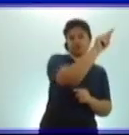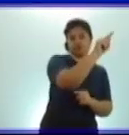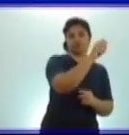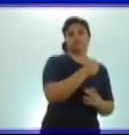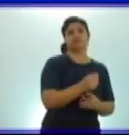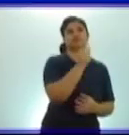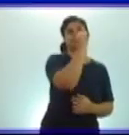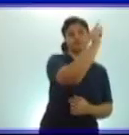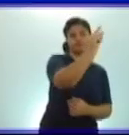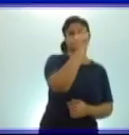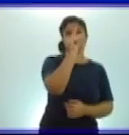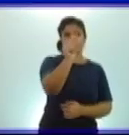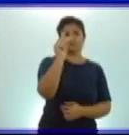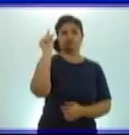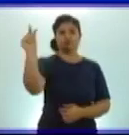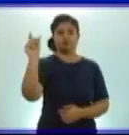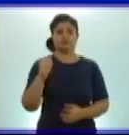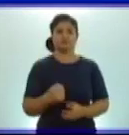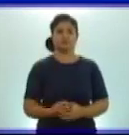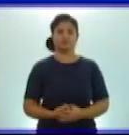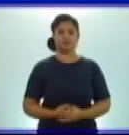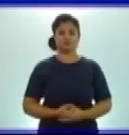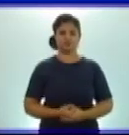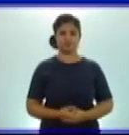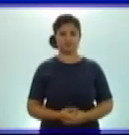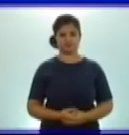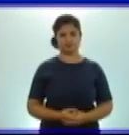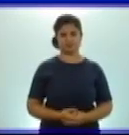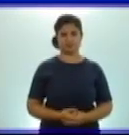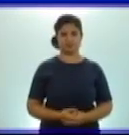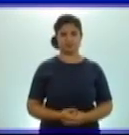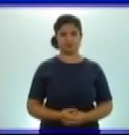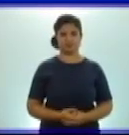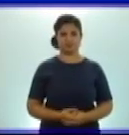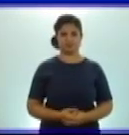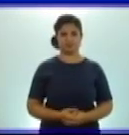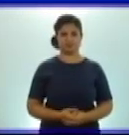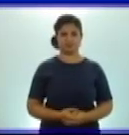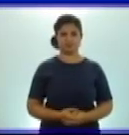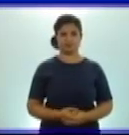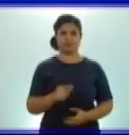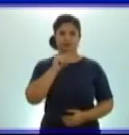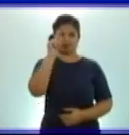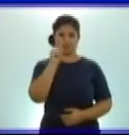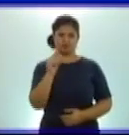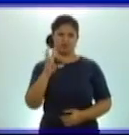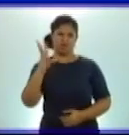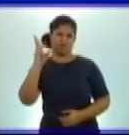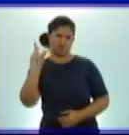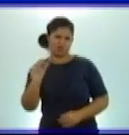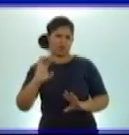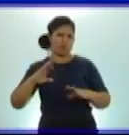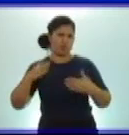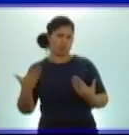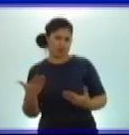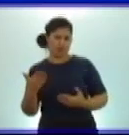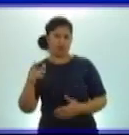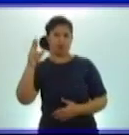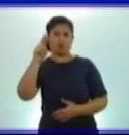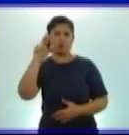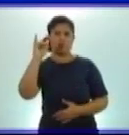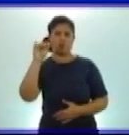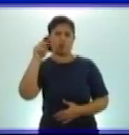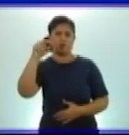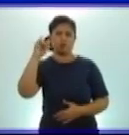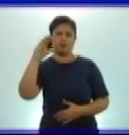¿Qué lugar ocupa? ¿Qué lugar ocupa? ¿Qué número ocupa el lugar de las unidades en el primer número que tienen en la tabla de posiciones?